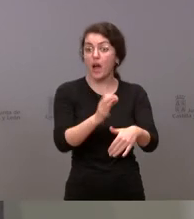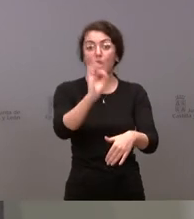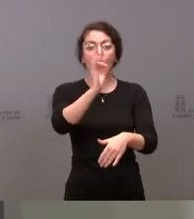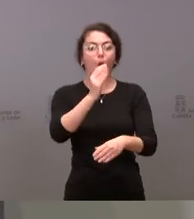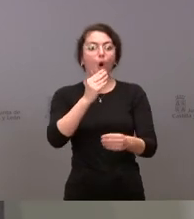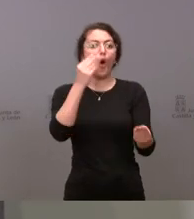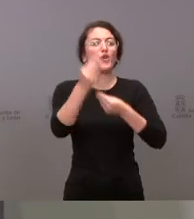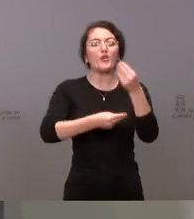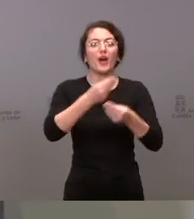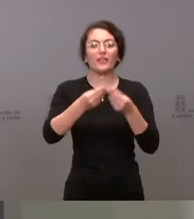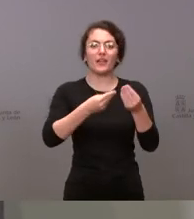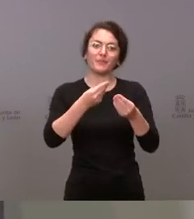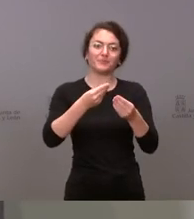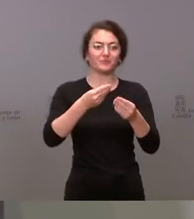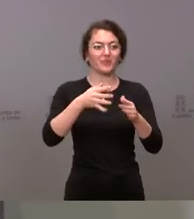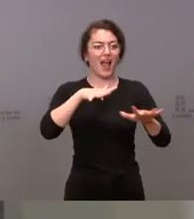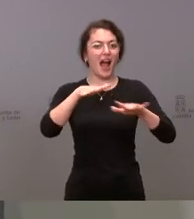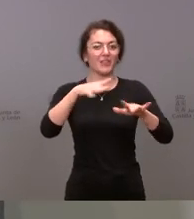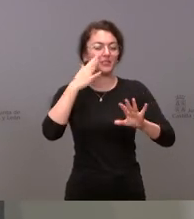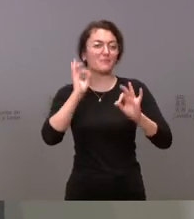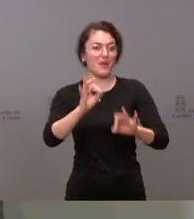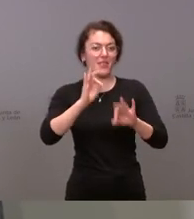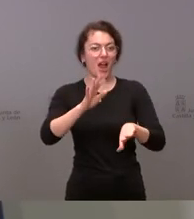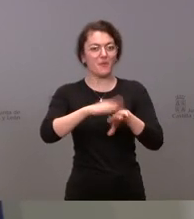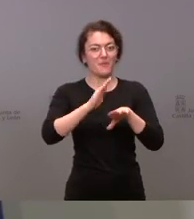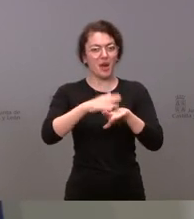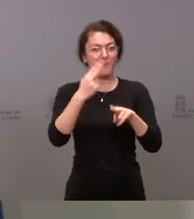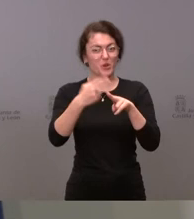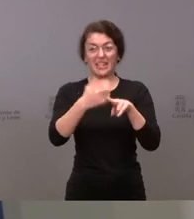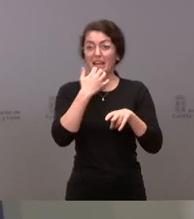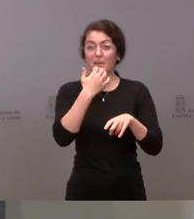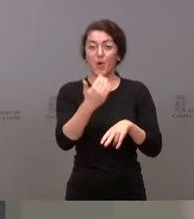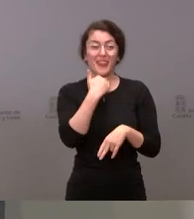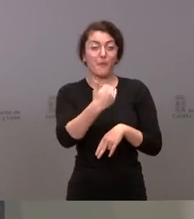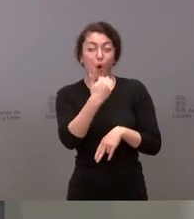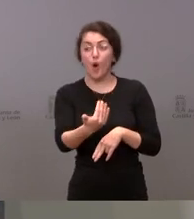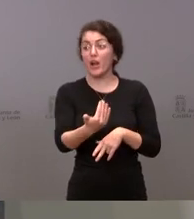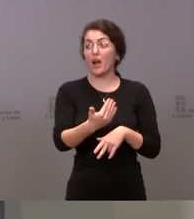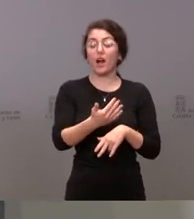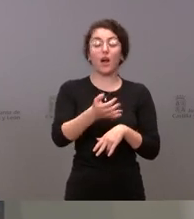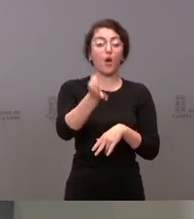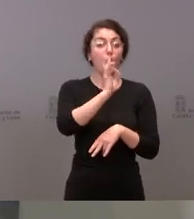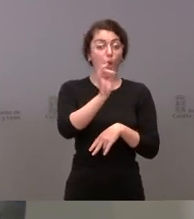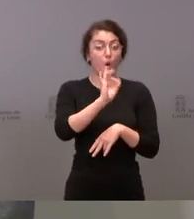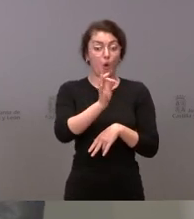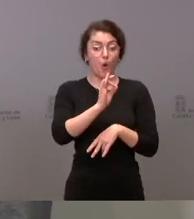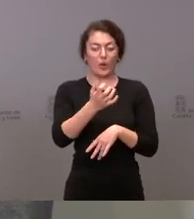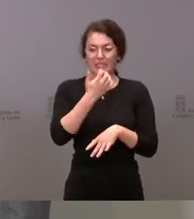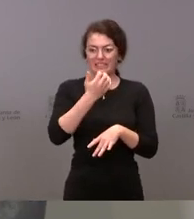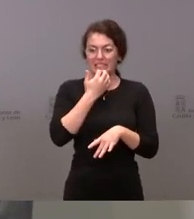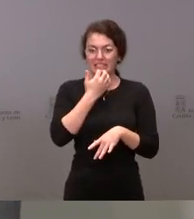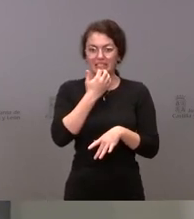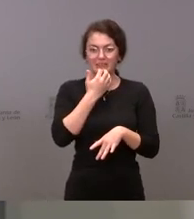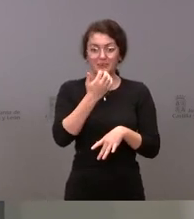especiales en la política de reto demográfico en Zamora, si no estuviéramos preocupándonos por la fiscalidad